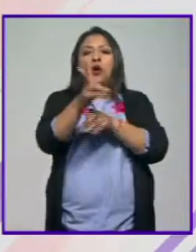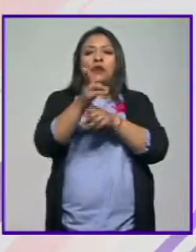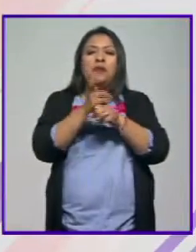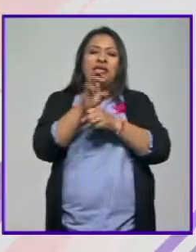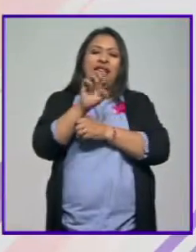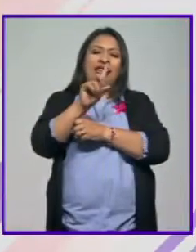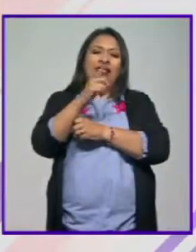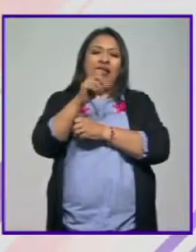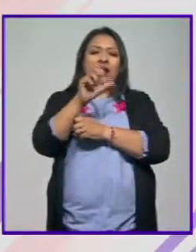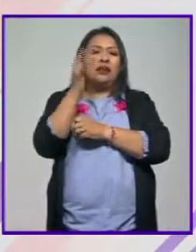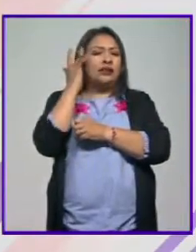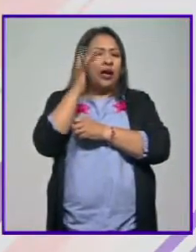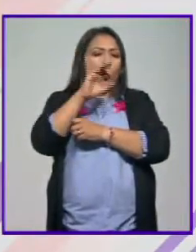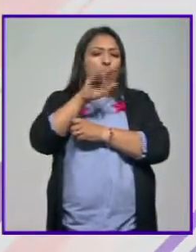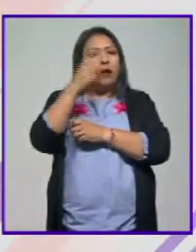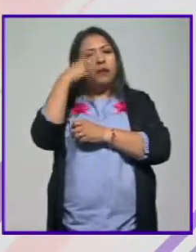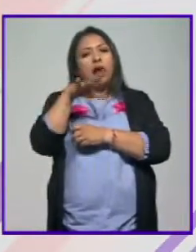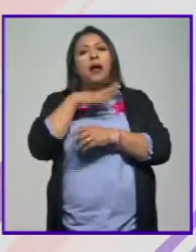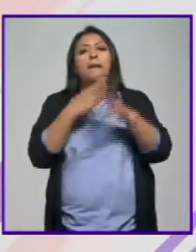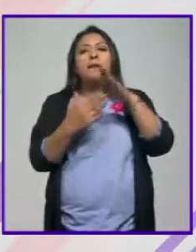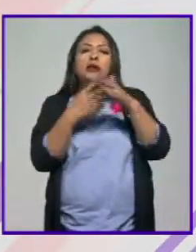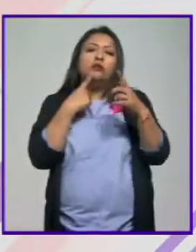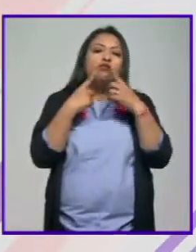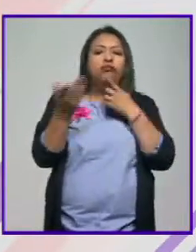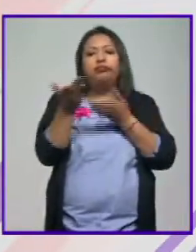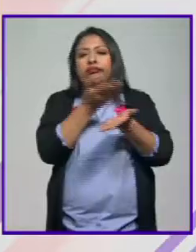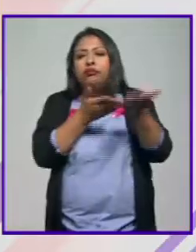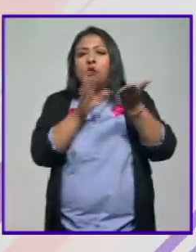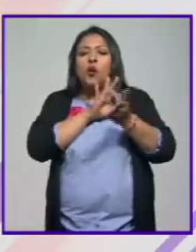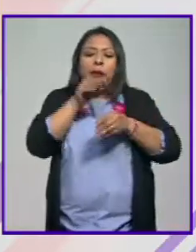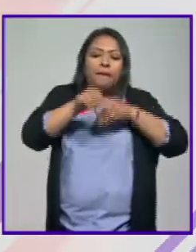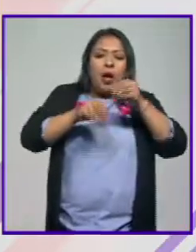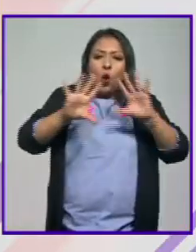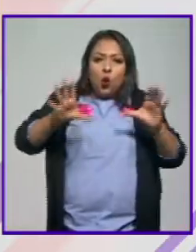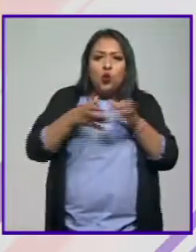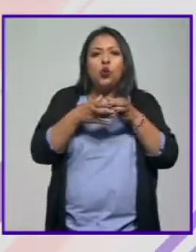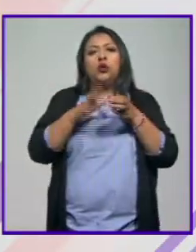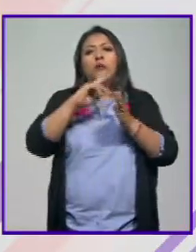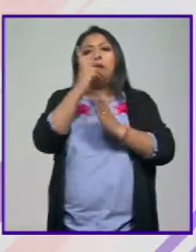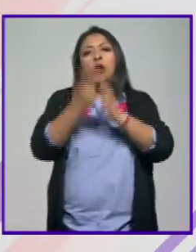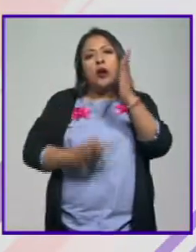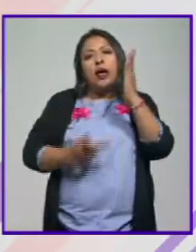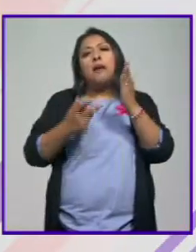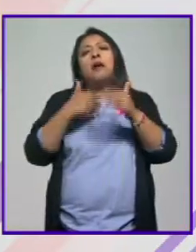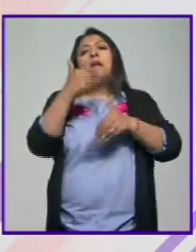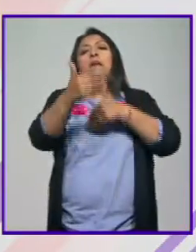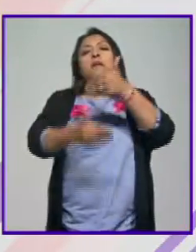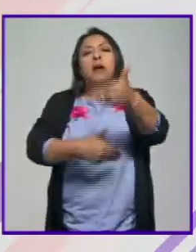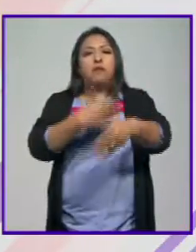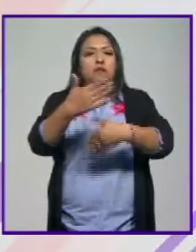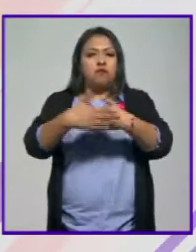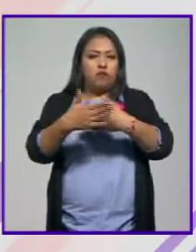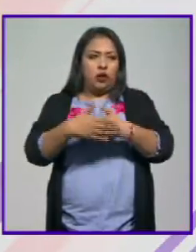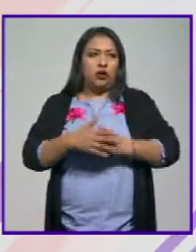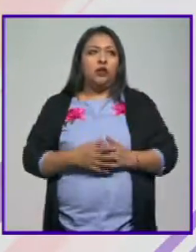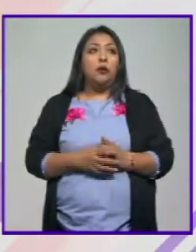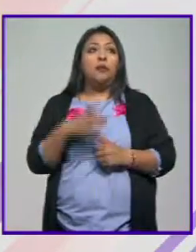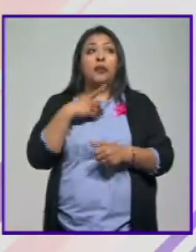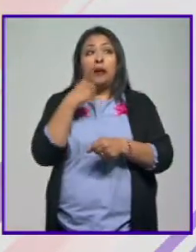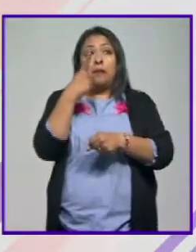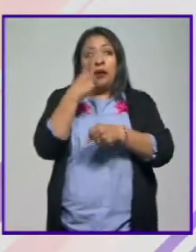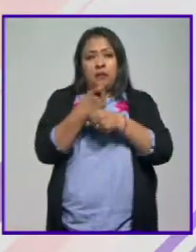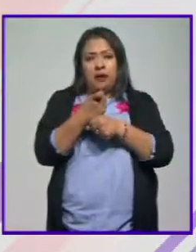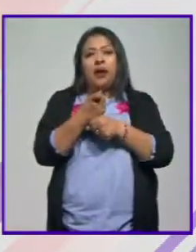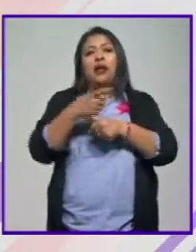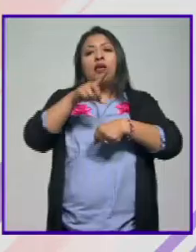Edgar San Juan para establecer mesas de trabajo que permitan diseñar en comunidad los programas y los pasos siguientes. La primera